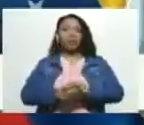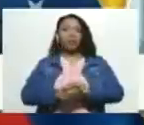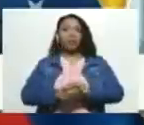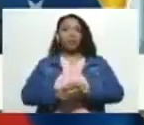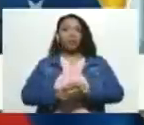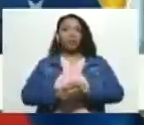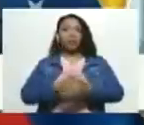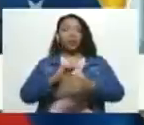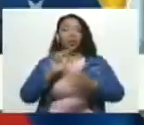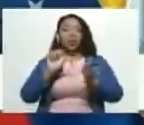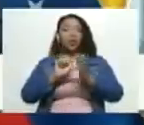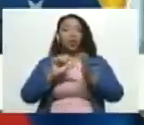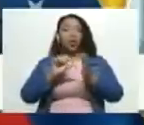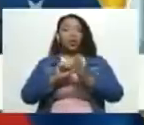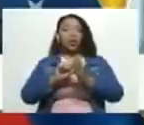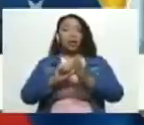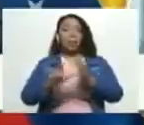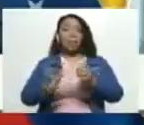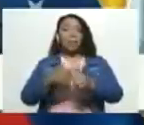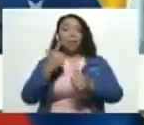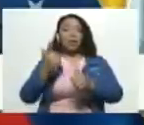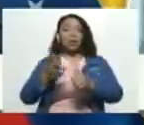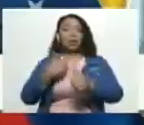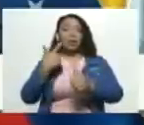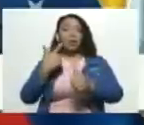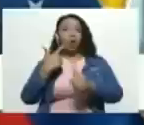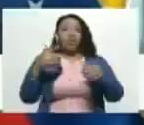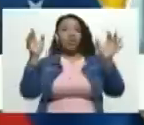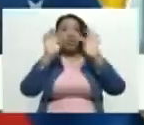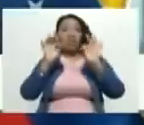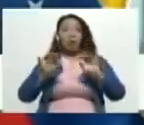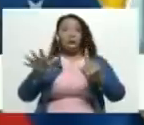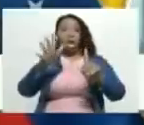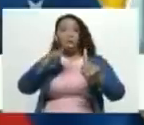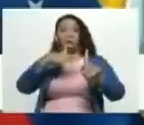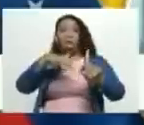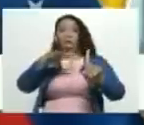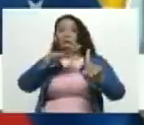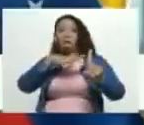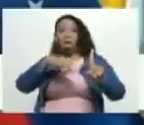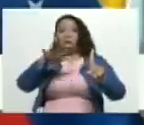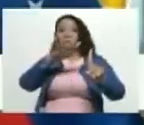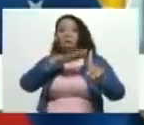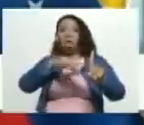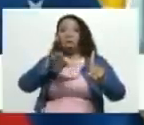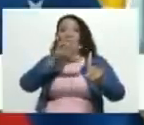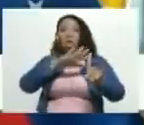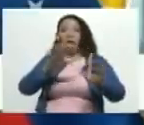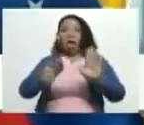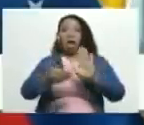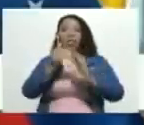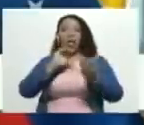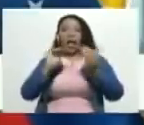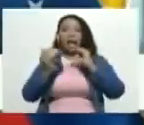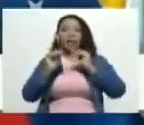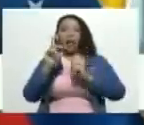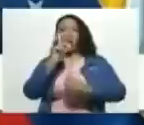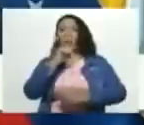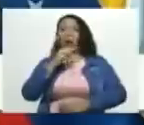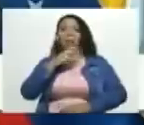como dije al principio de manera maligna antiética indecente inmoral